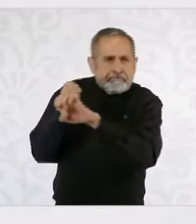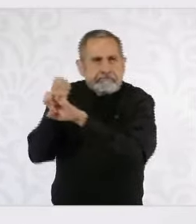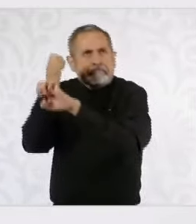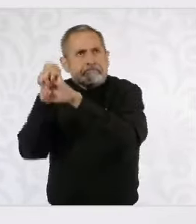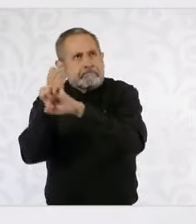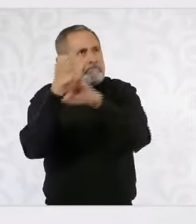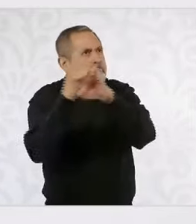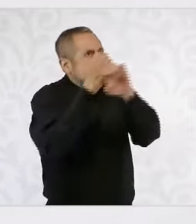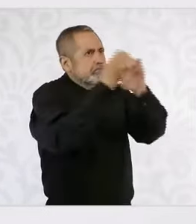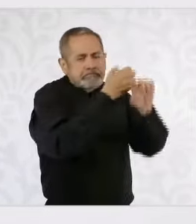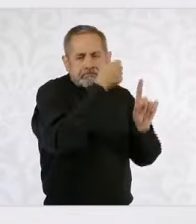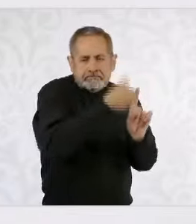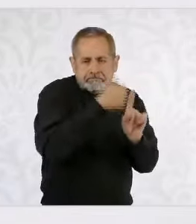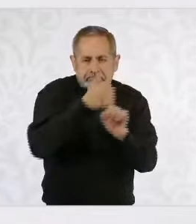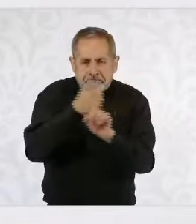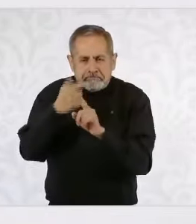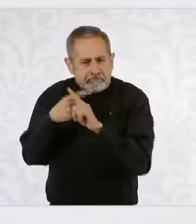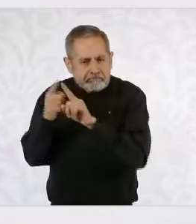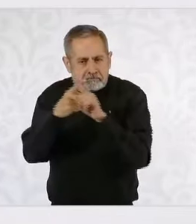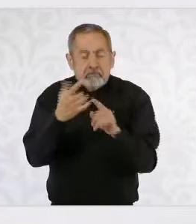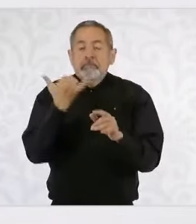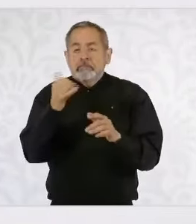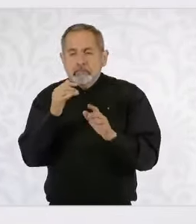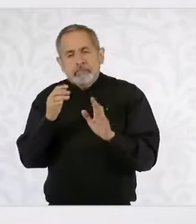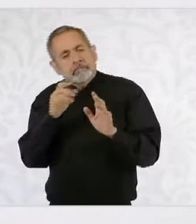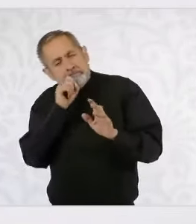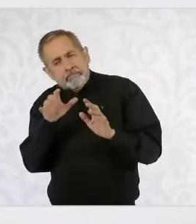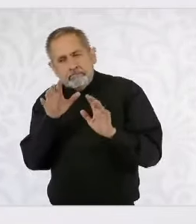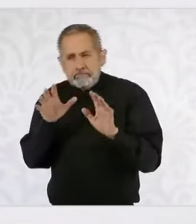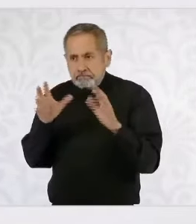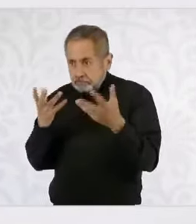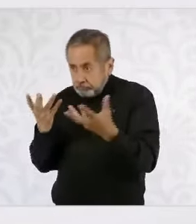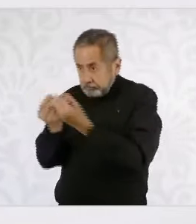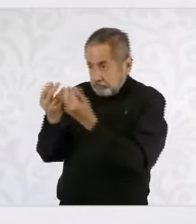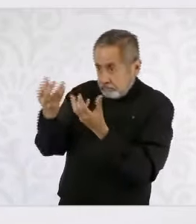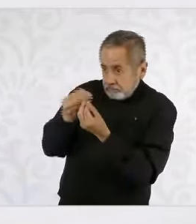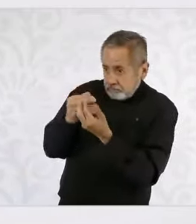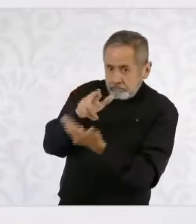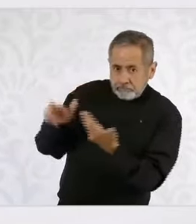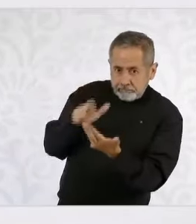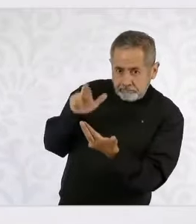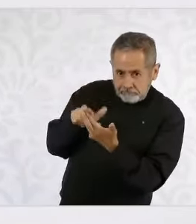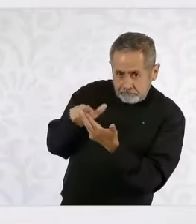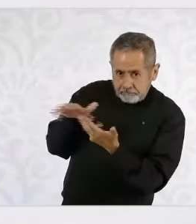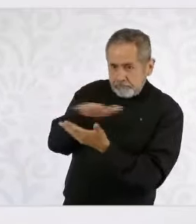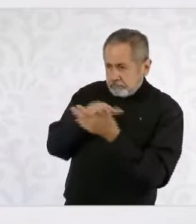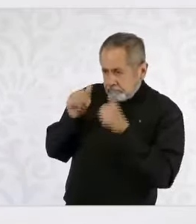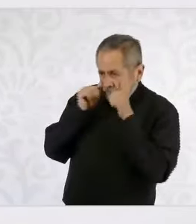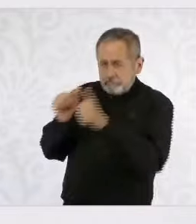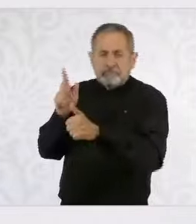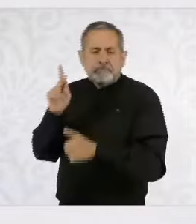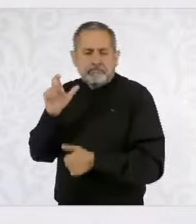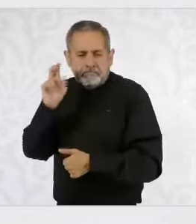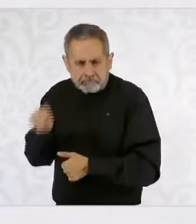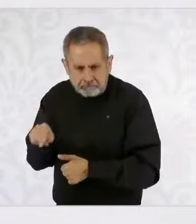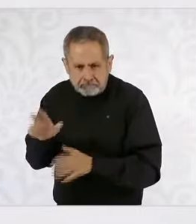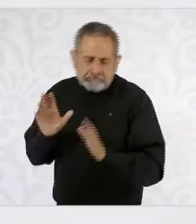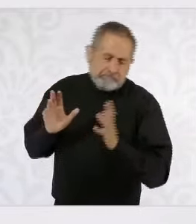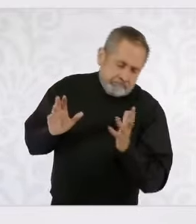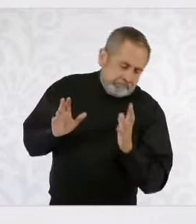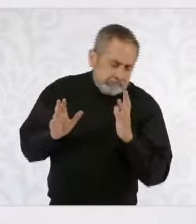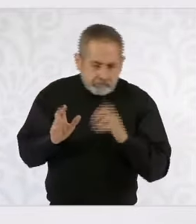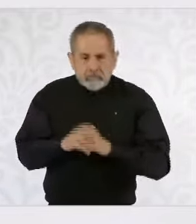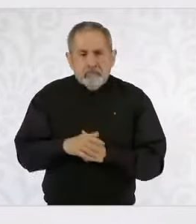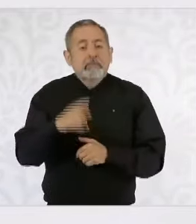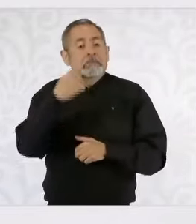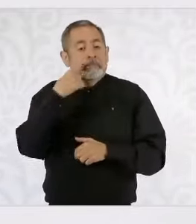y en algunos casos regionales, porque aun cuando hay